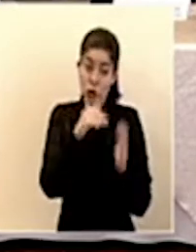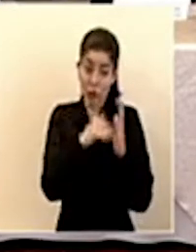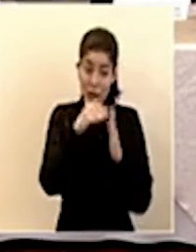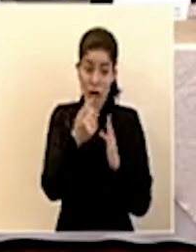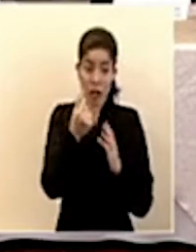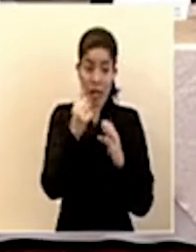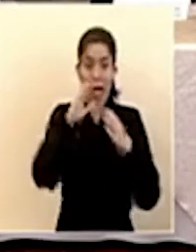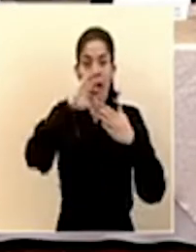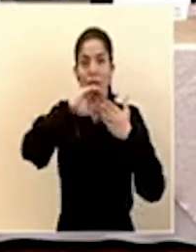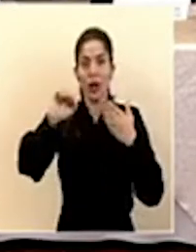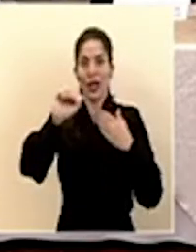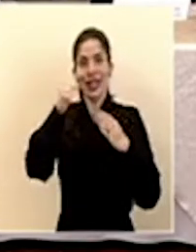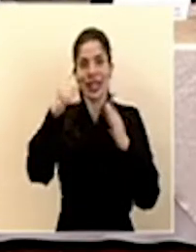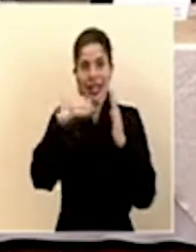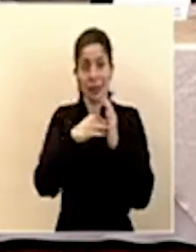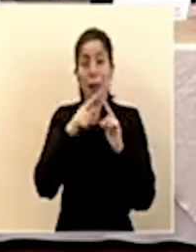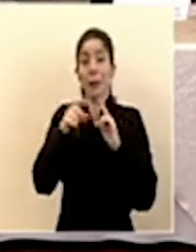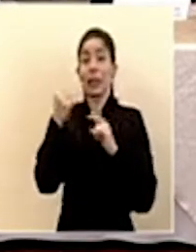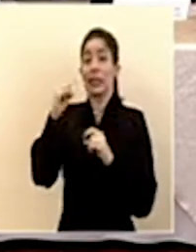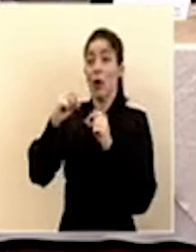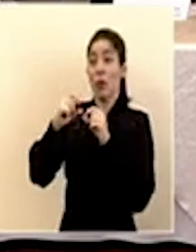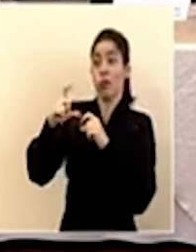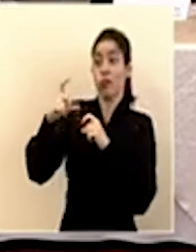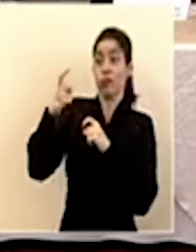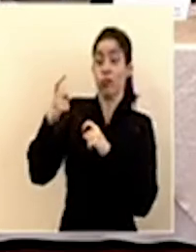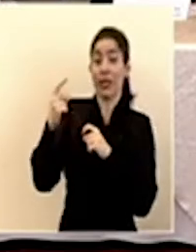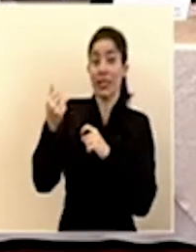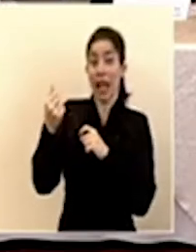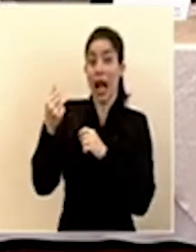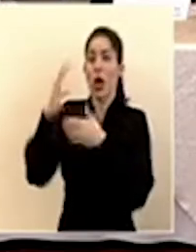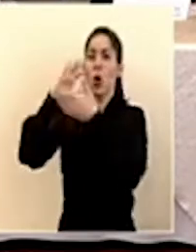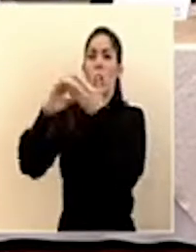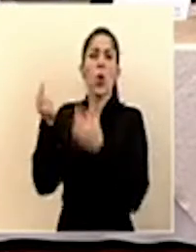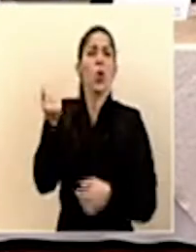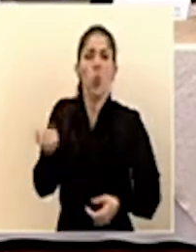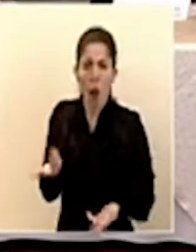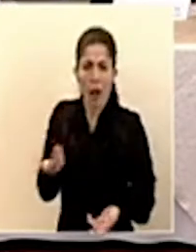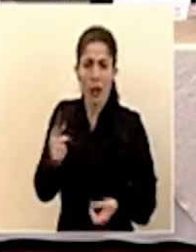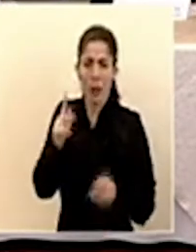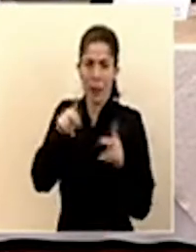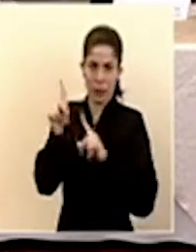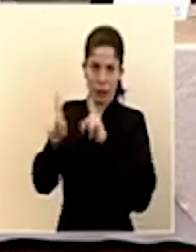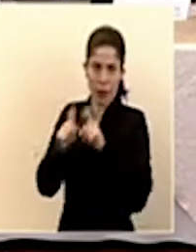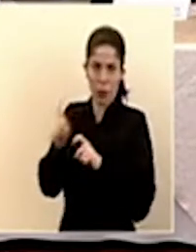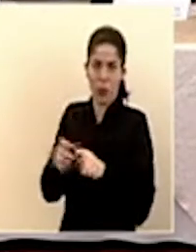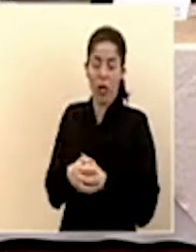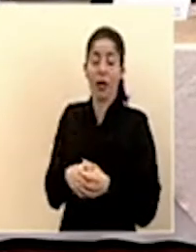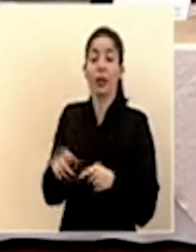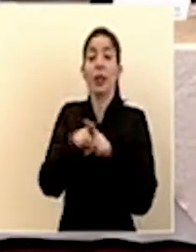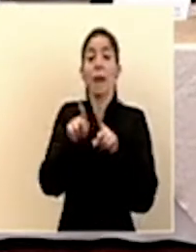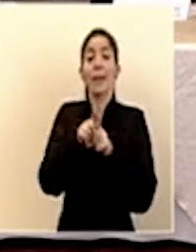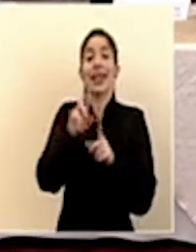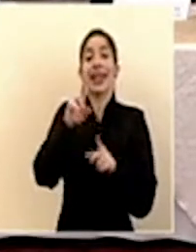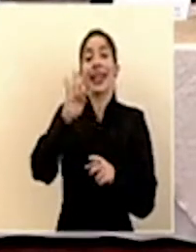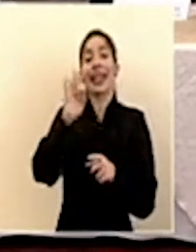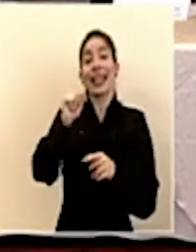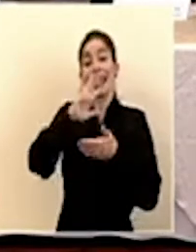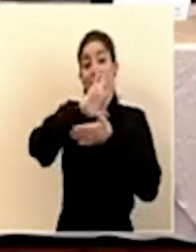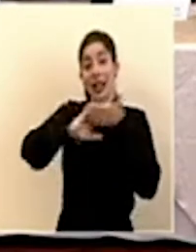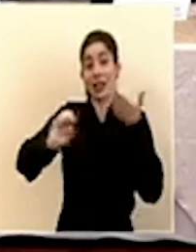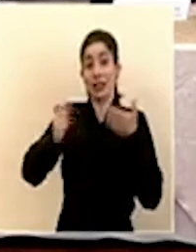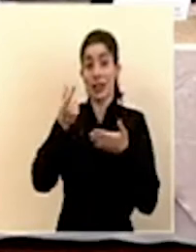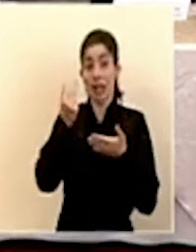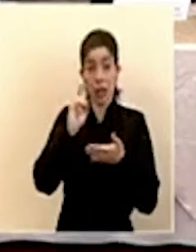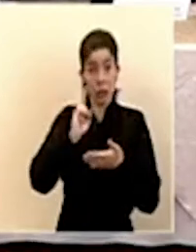qué monto cambia el tamaño del salario para la contribución que sea más alta. Y los rebajos de la renta al salario se